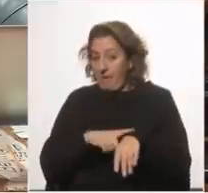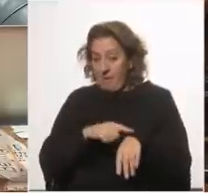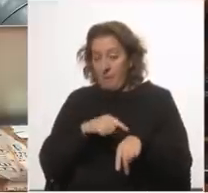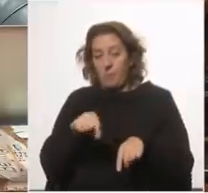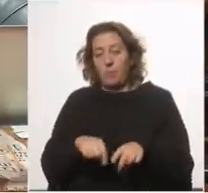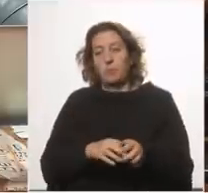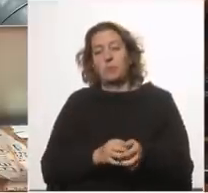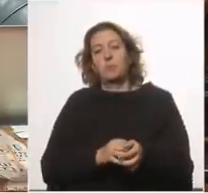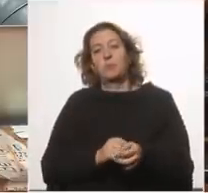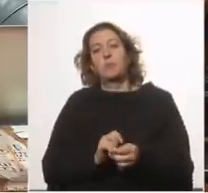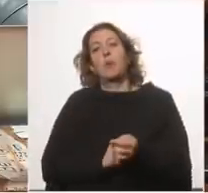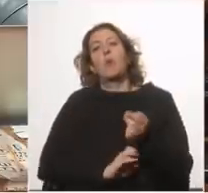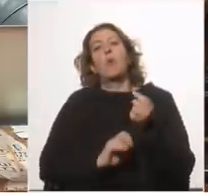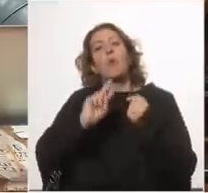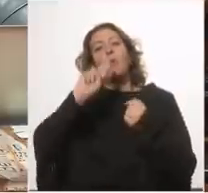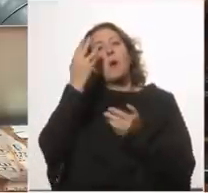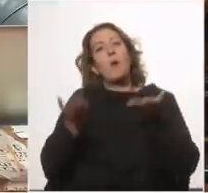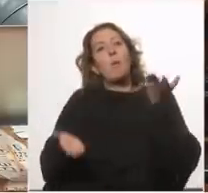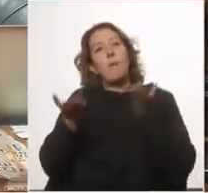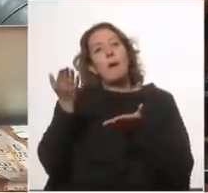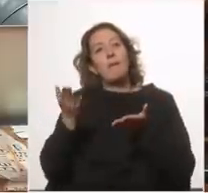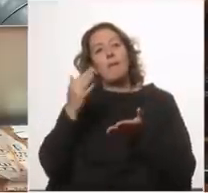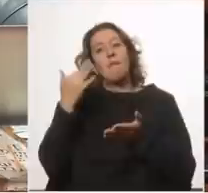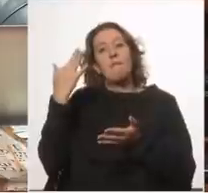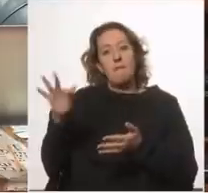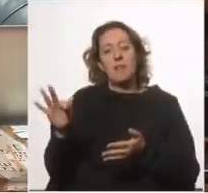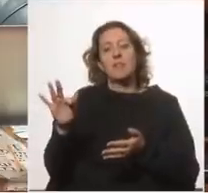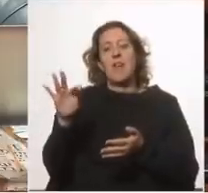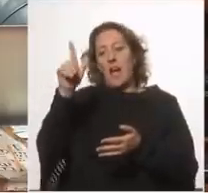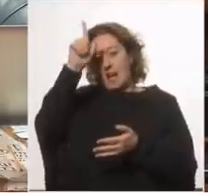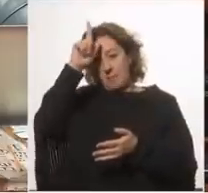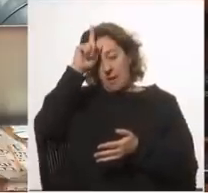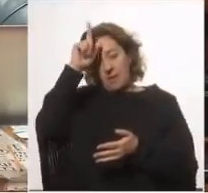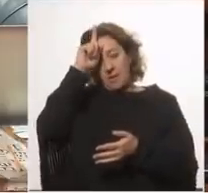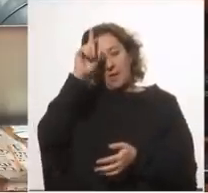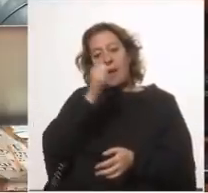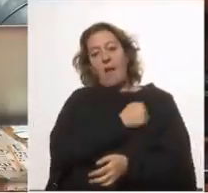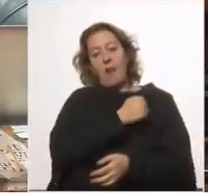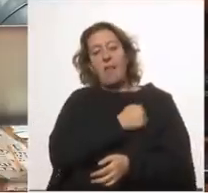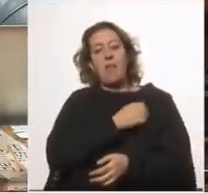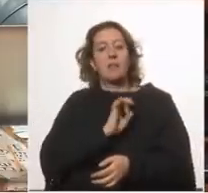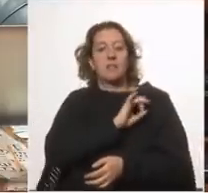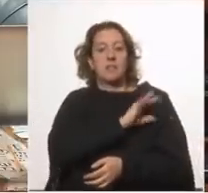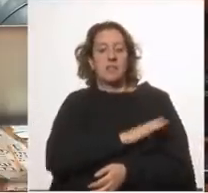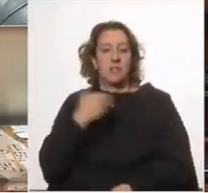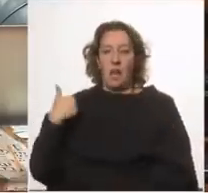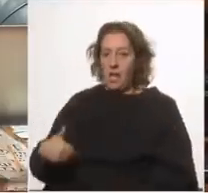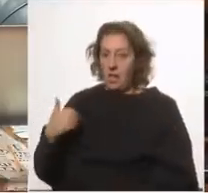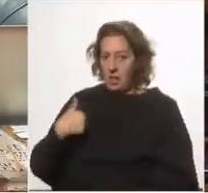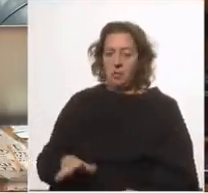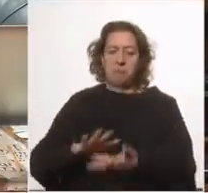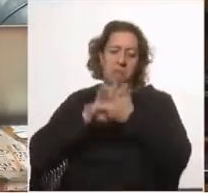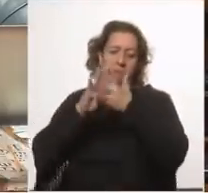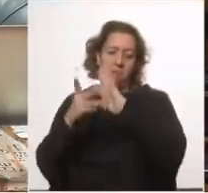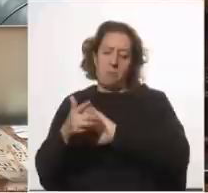en el caso de Uruguay es comparable con Francia Alemania Canadá Chile Argentina la metodología es muy